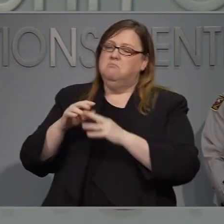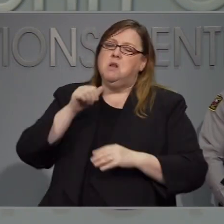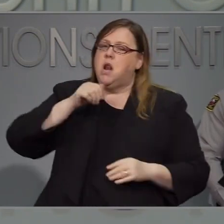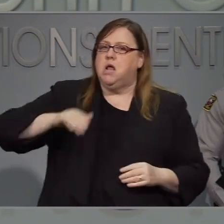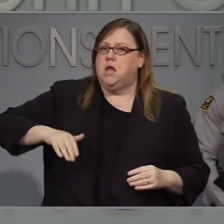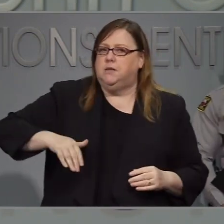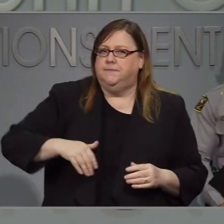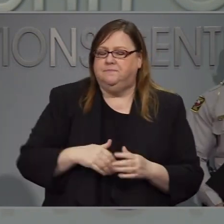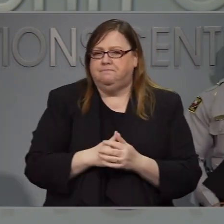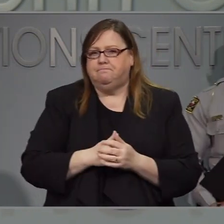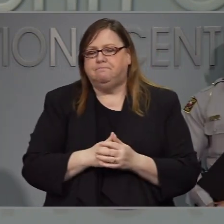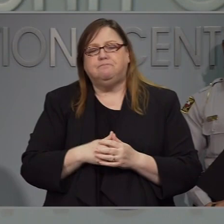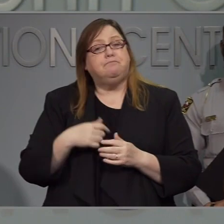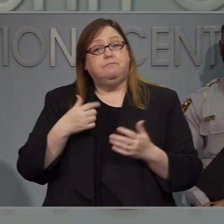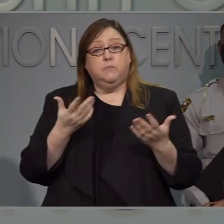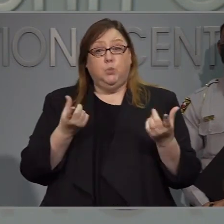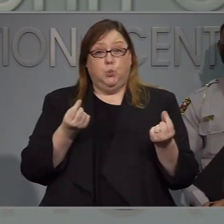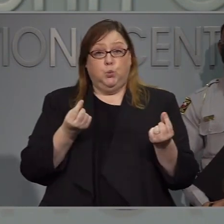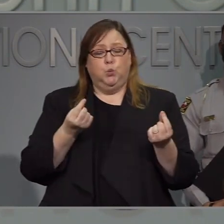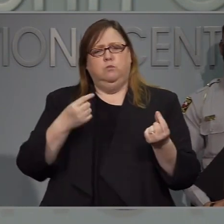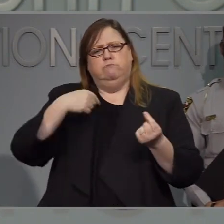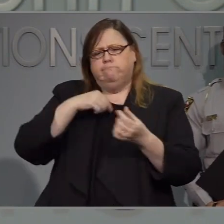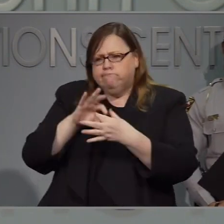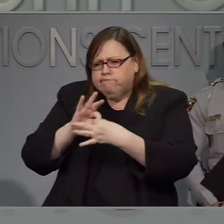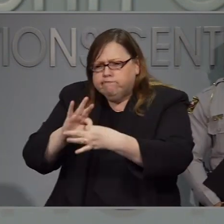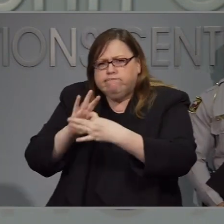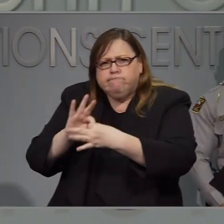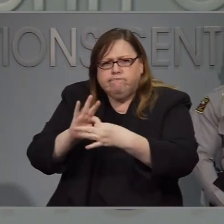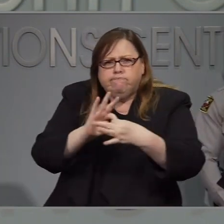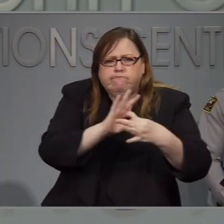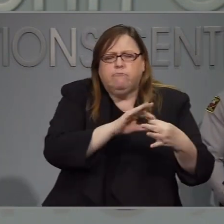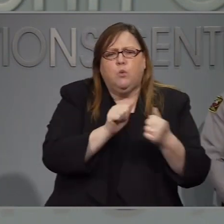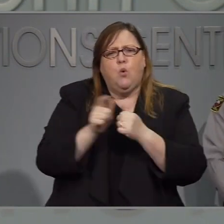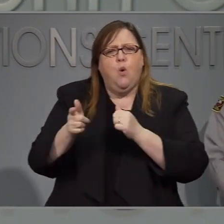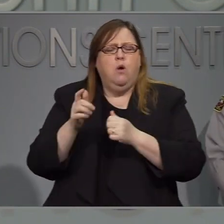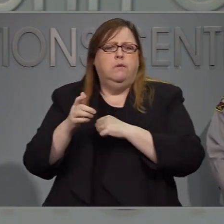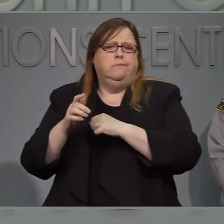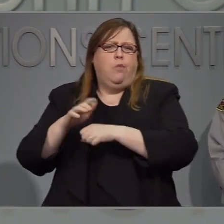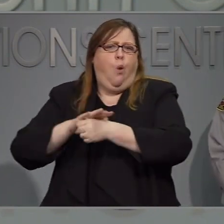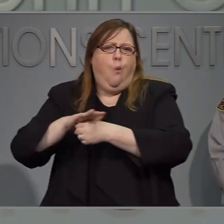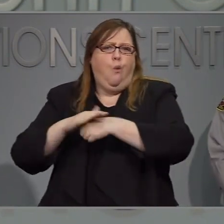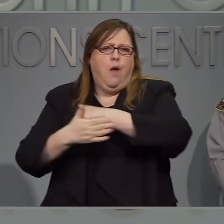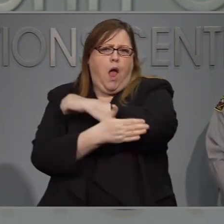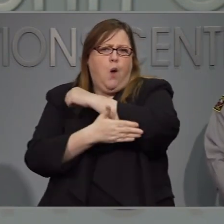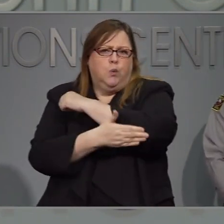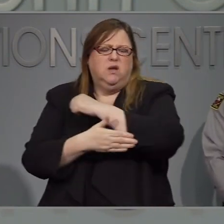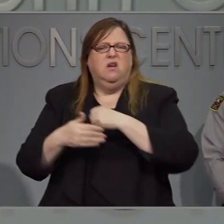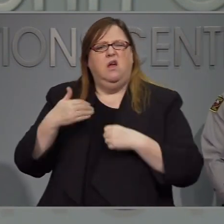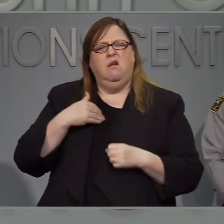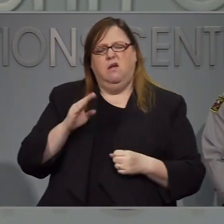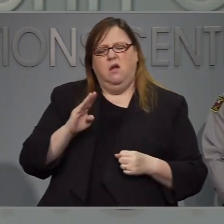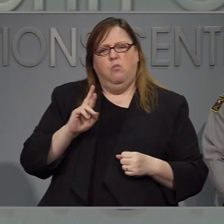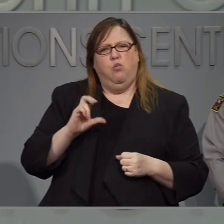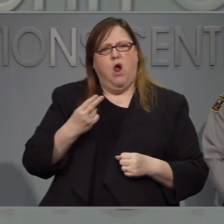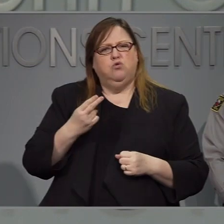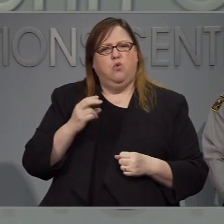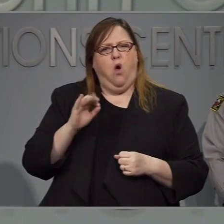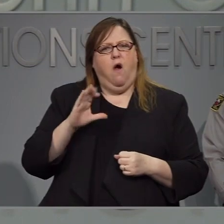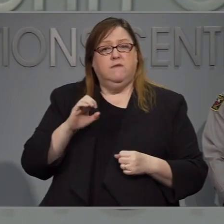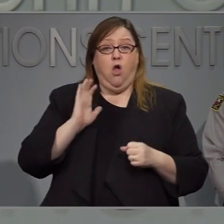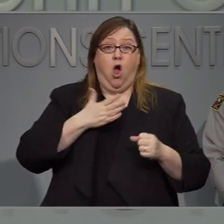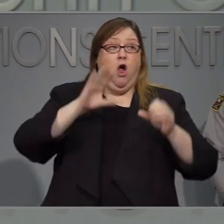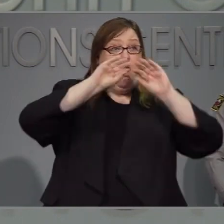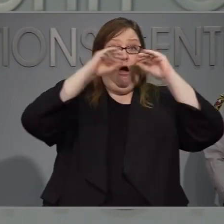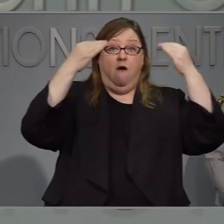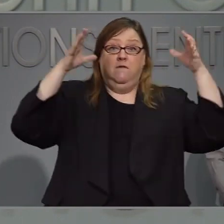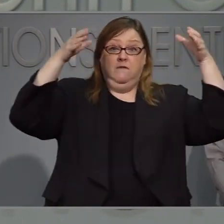coordinamos con los condados locales a través de nuestras oficinas. Ellos presentan una solicitud para apoyo de albergues.